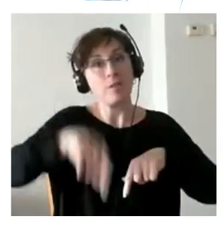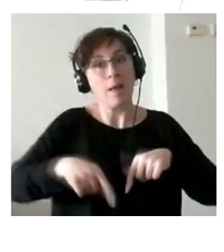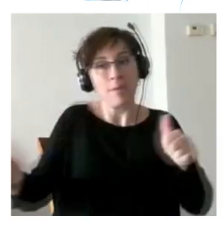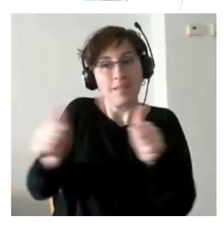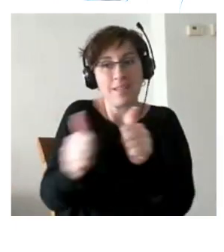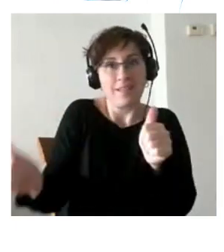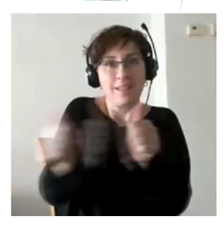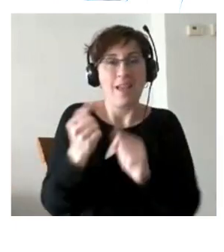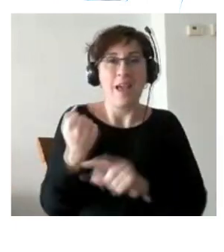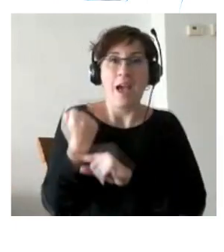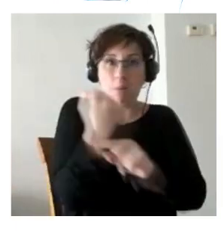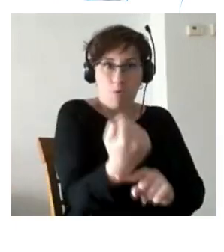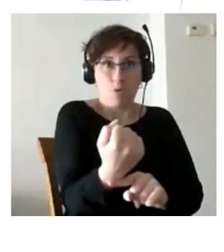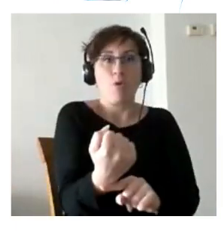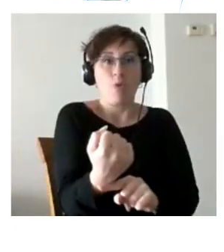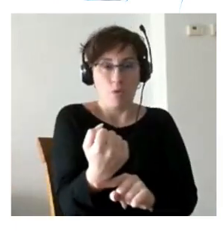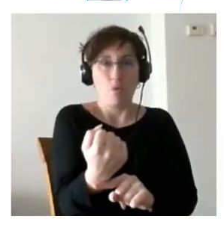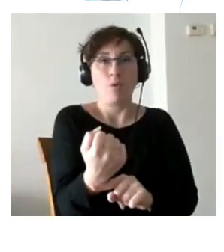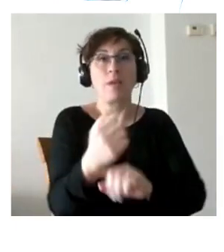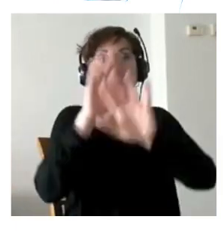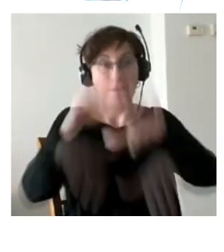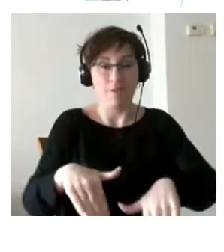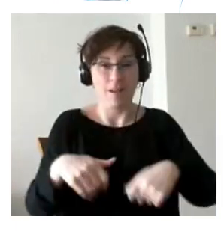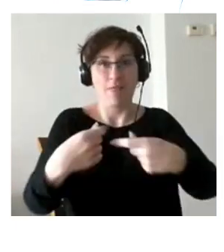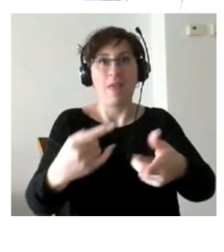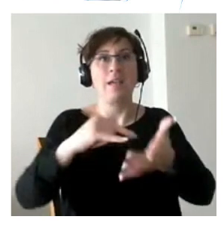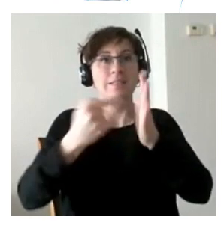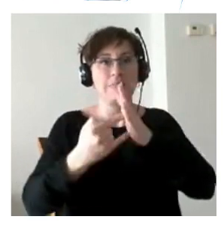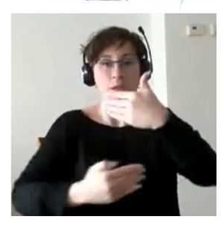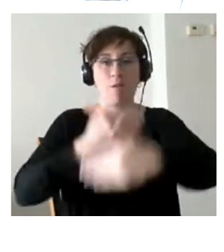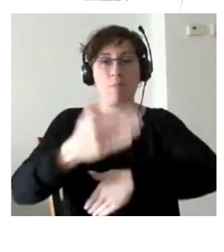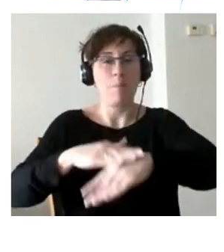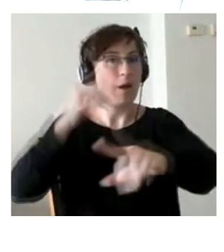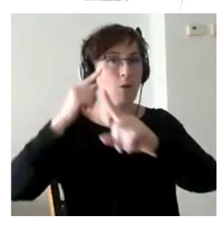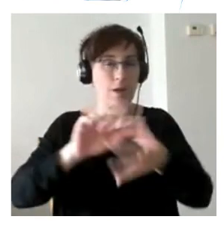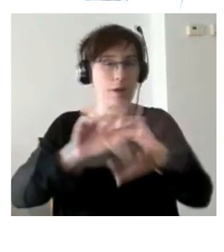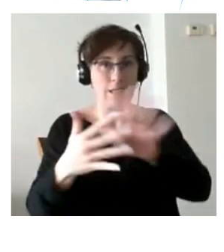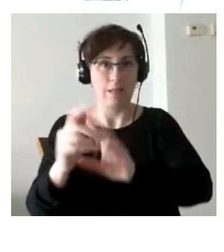y que generaban al final un único sistema de avance para conseguir objetivos.